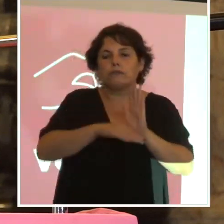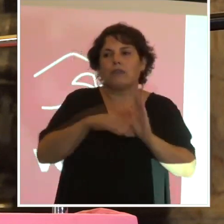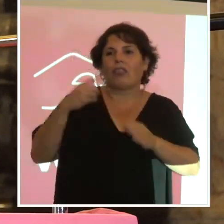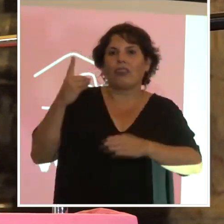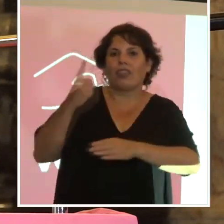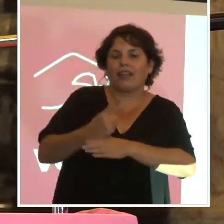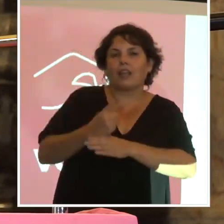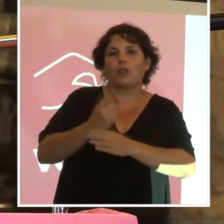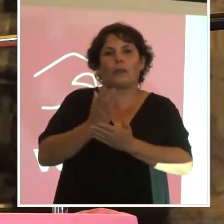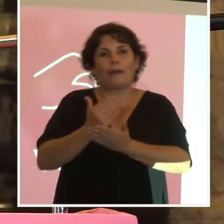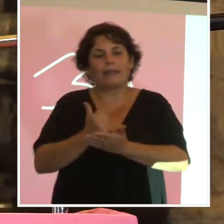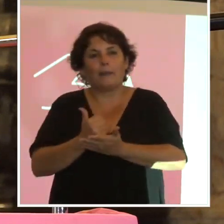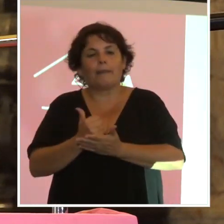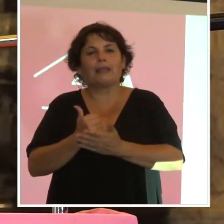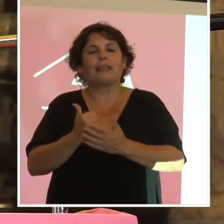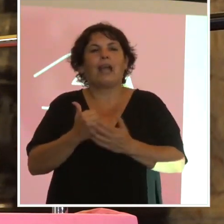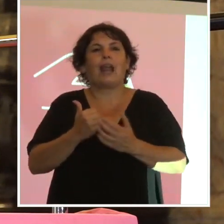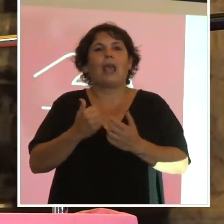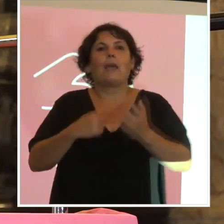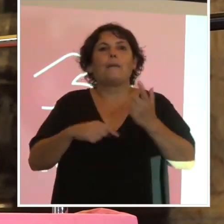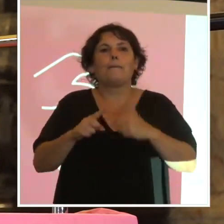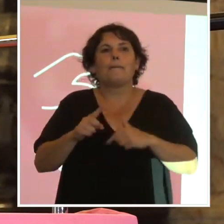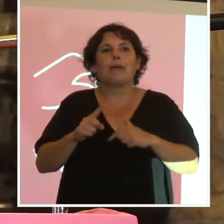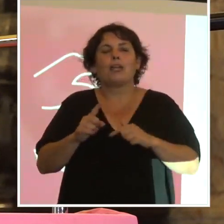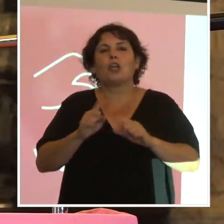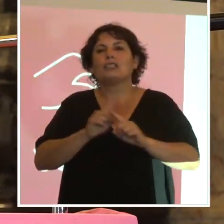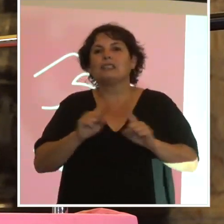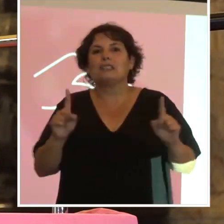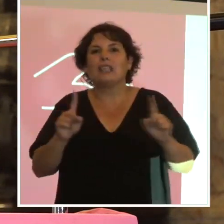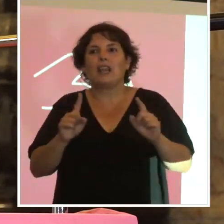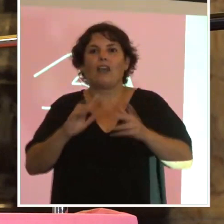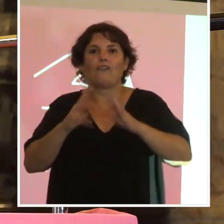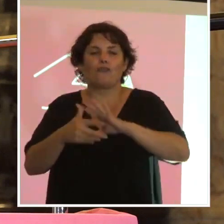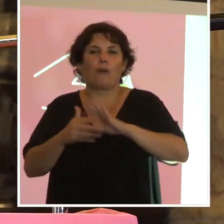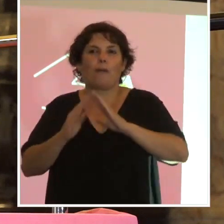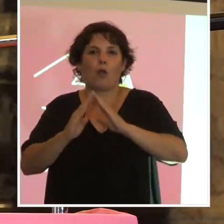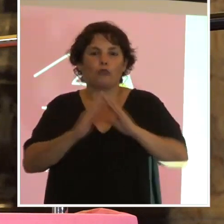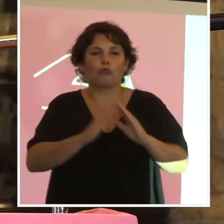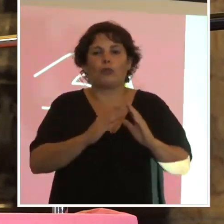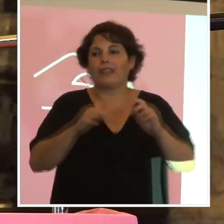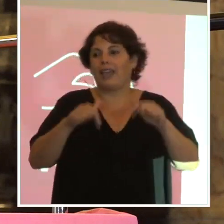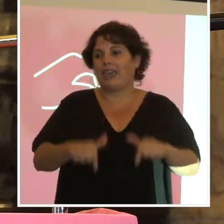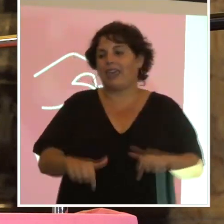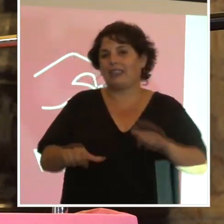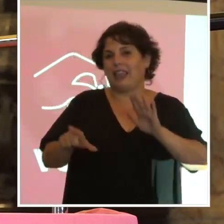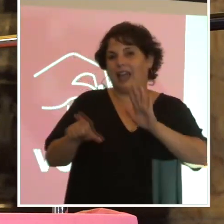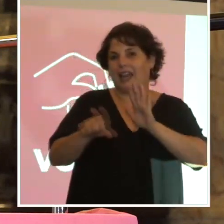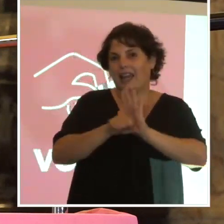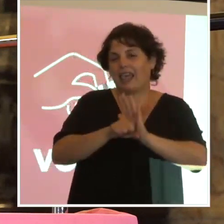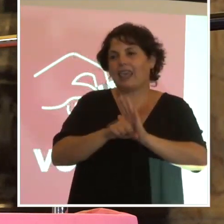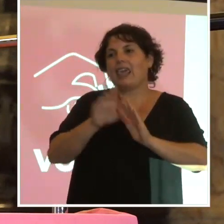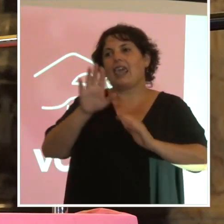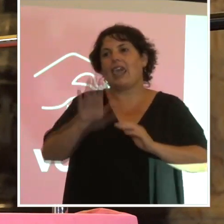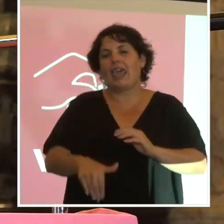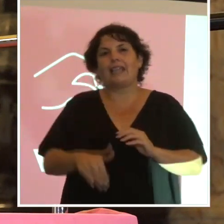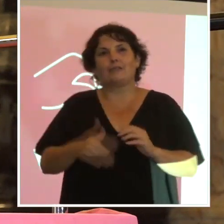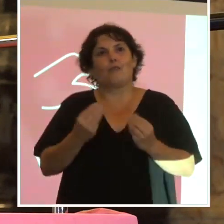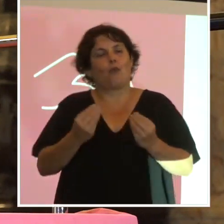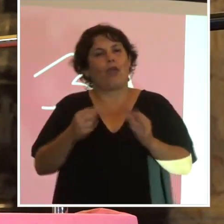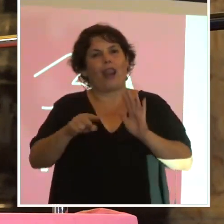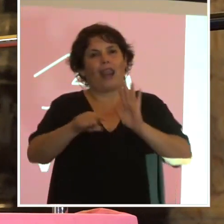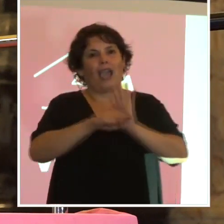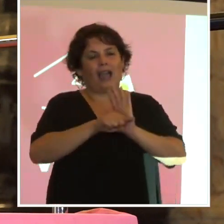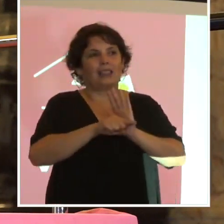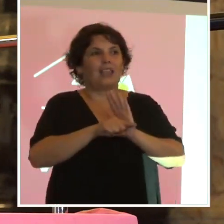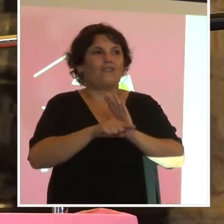departamentales, reglamentaciones, sin las debidas consultas. Esta ley es muy mala para el